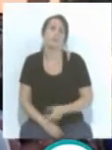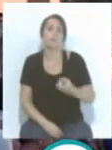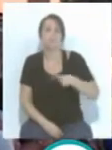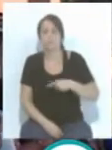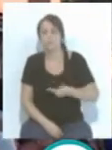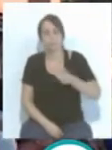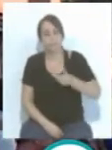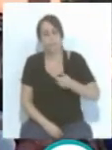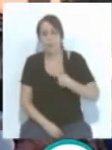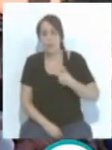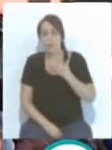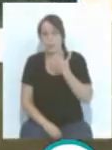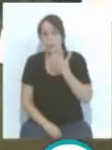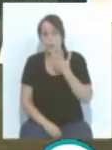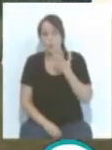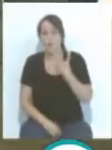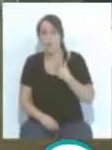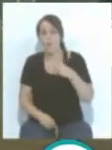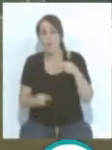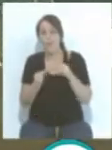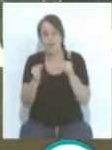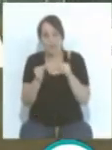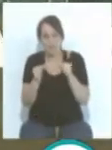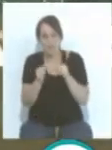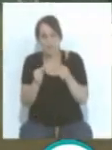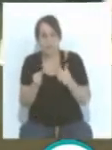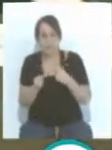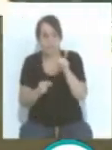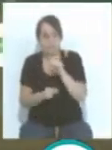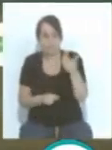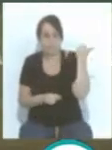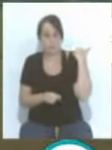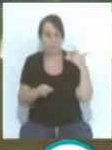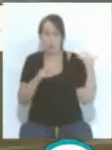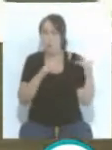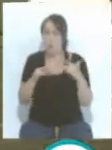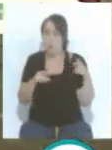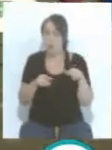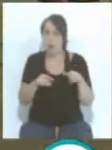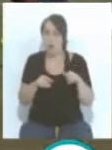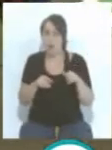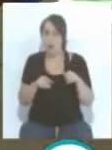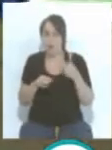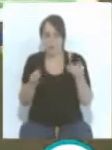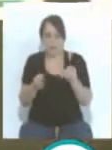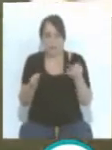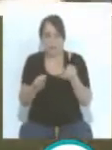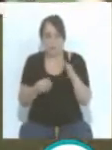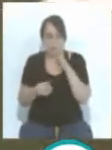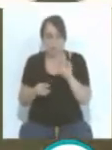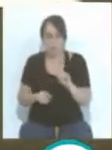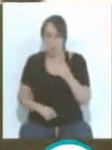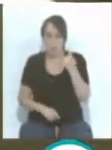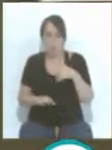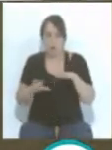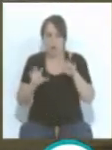Barbate, que la semana pasada, en teoría, se tenía que haber jugado ese partido que siempre era el primero que jugaba